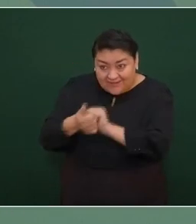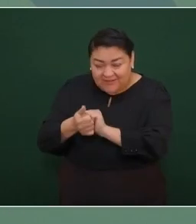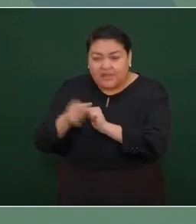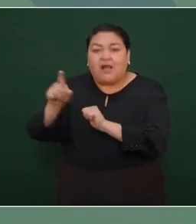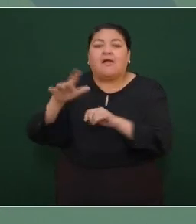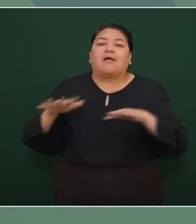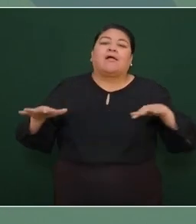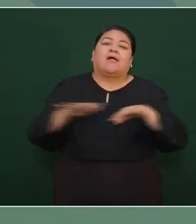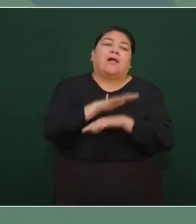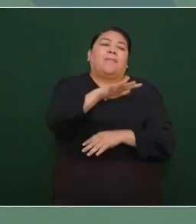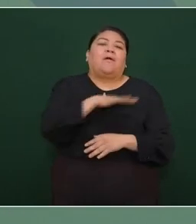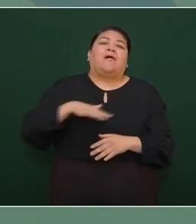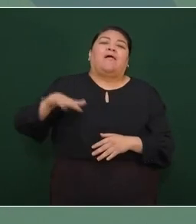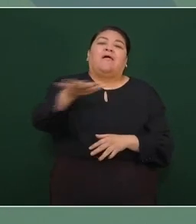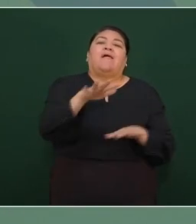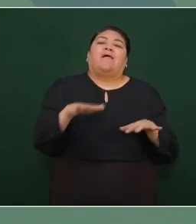todo